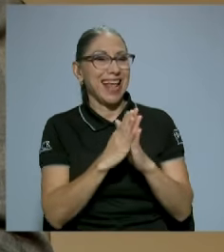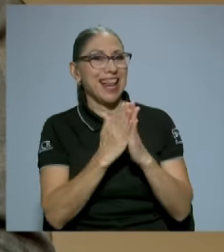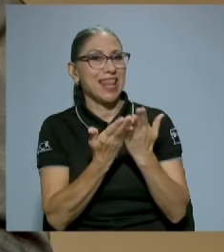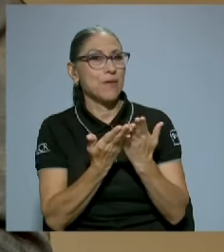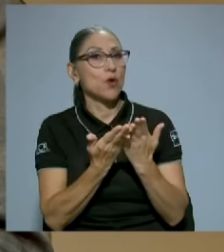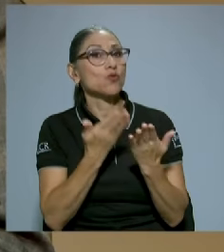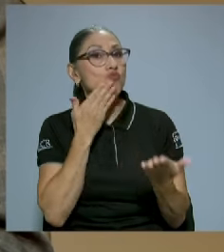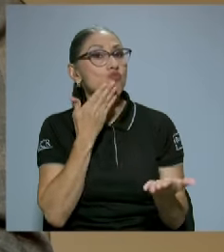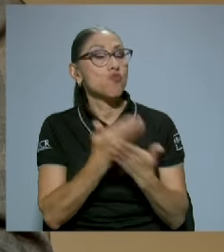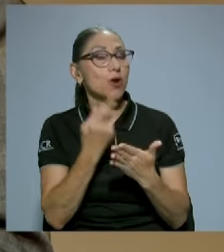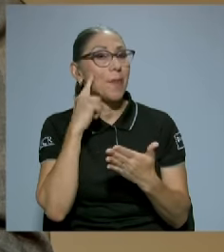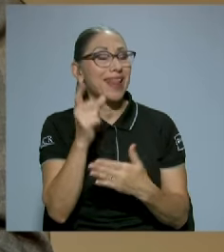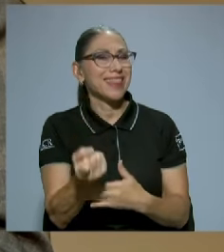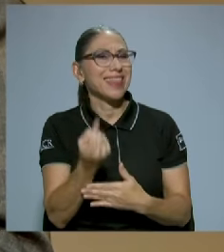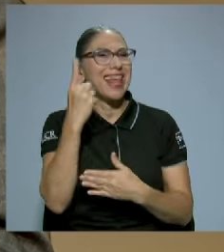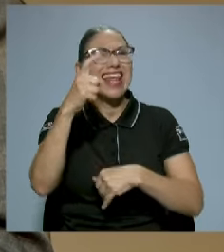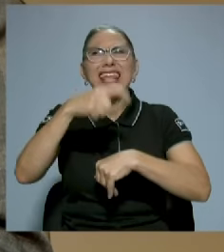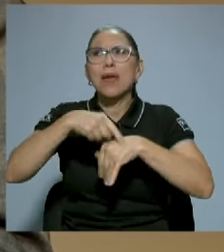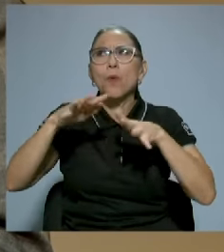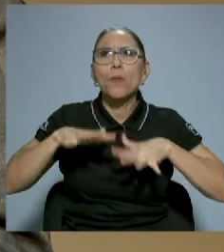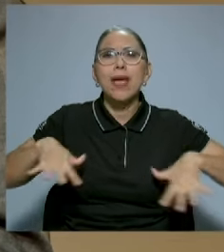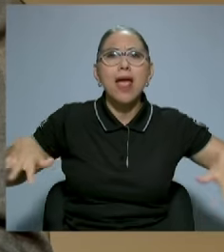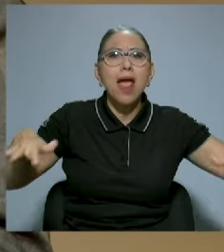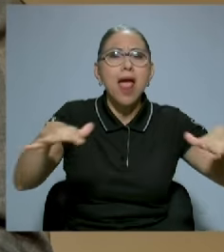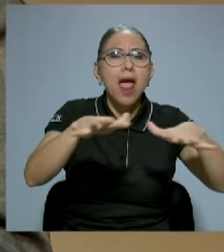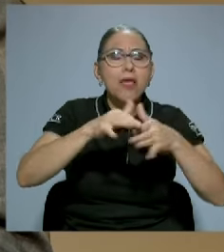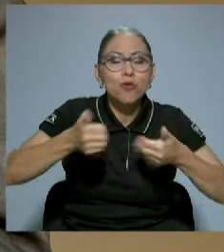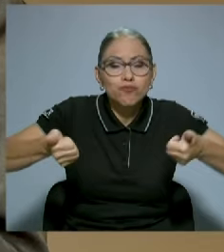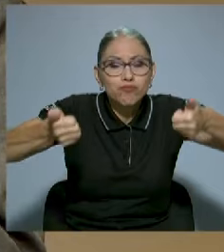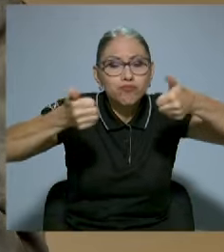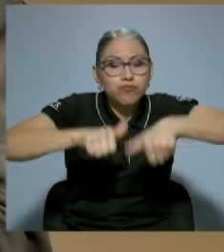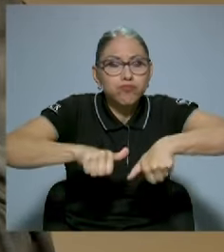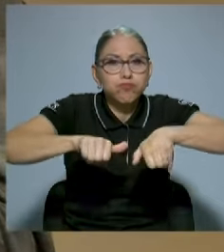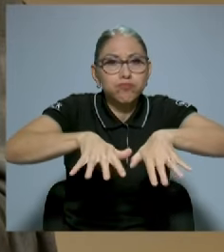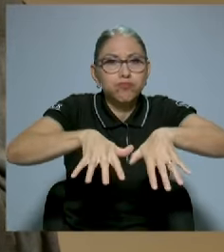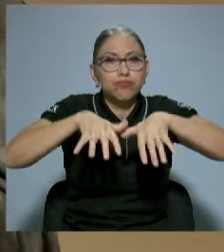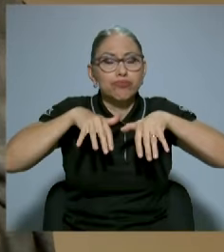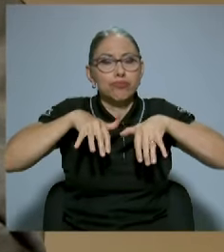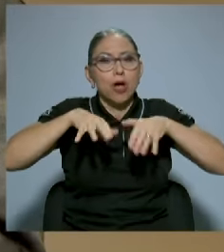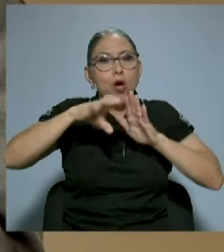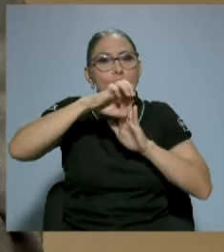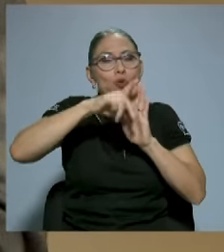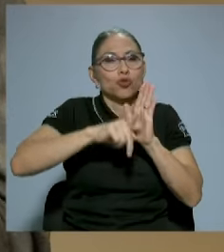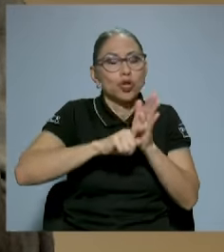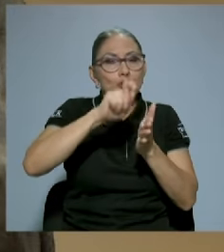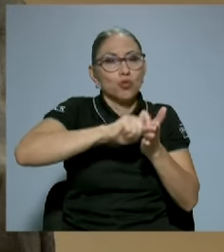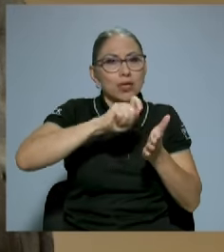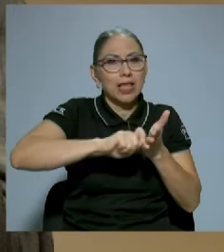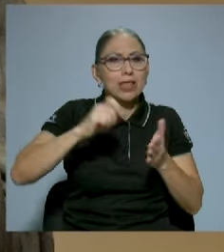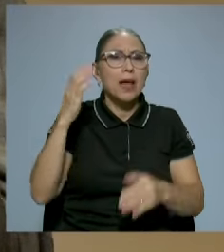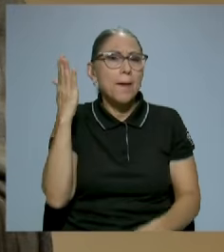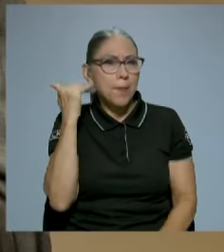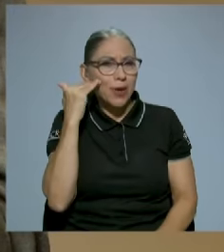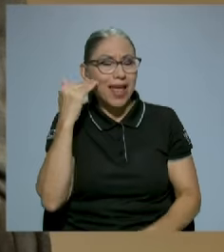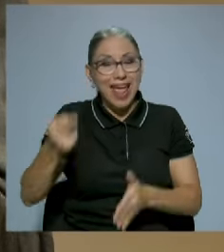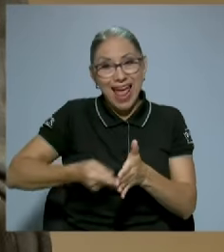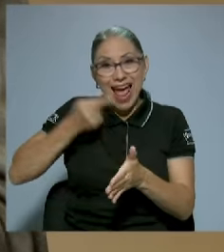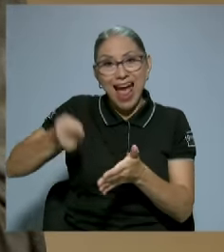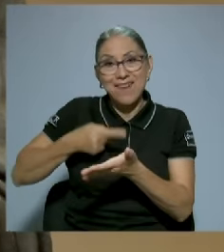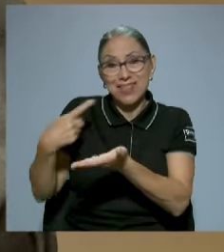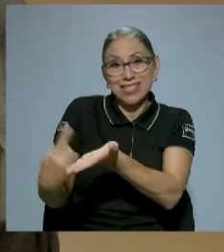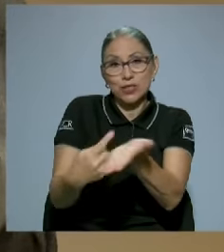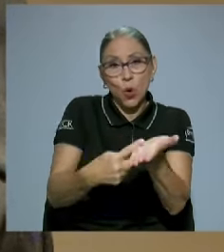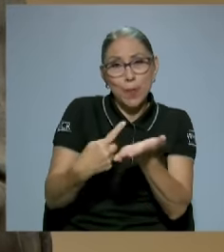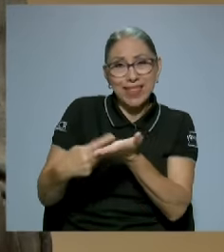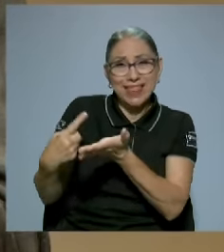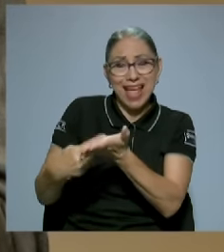contexto en el cual fue aprobada la constituyente. ¿Por qué? Porque a veces tiene comentarios estrictamente sobre los